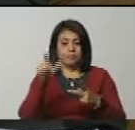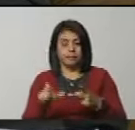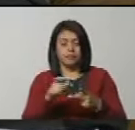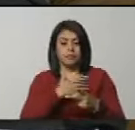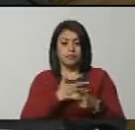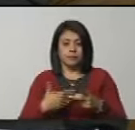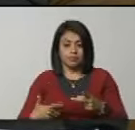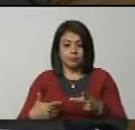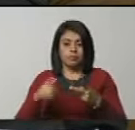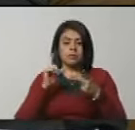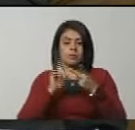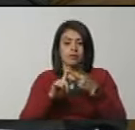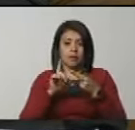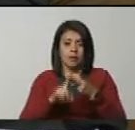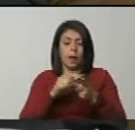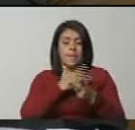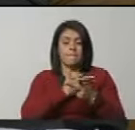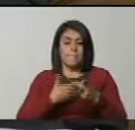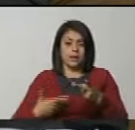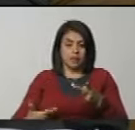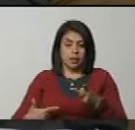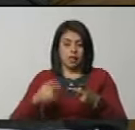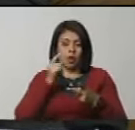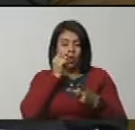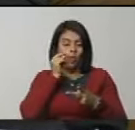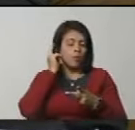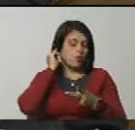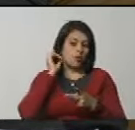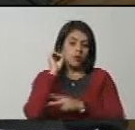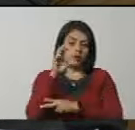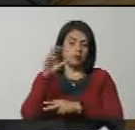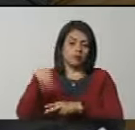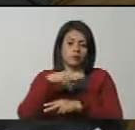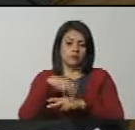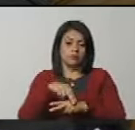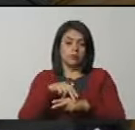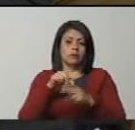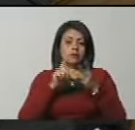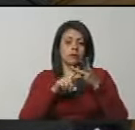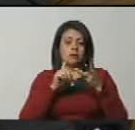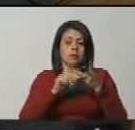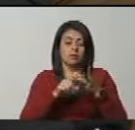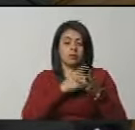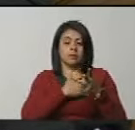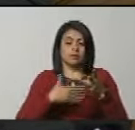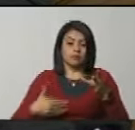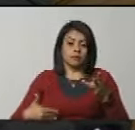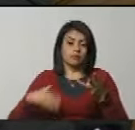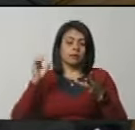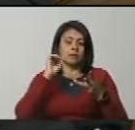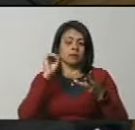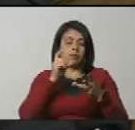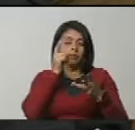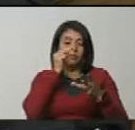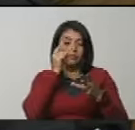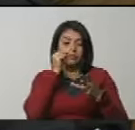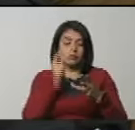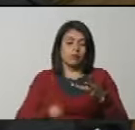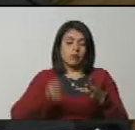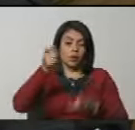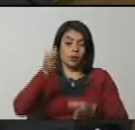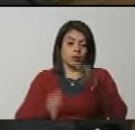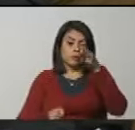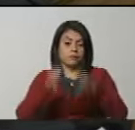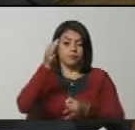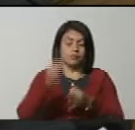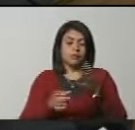presidirá? Dos, la presidenta o presidente de la Asamblea Nacional. Tres, la presidenta o presidente del Tribunal